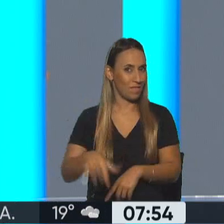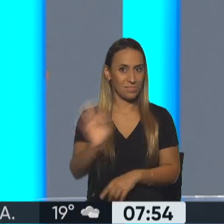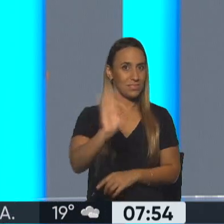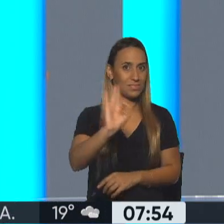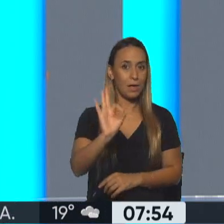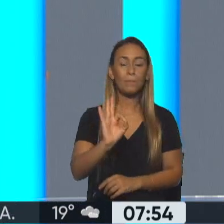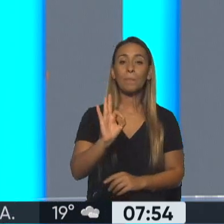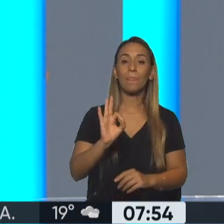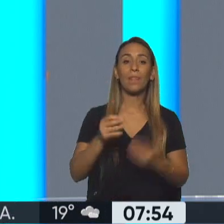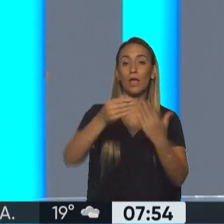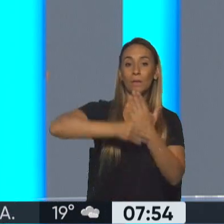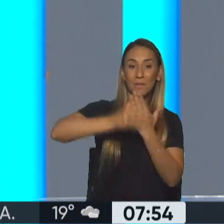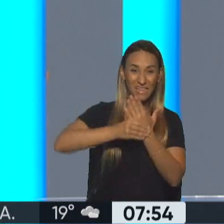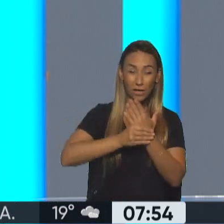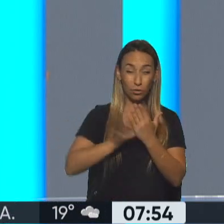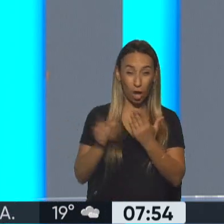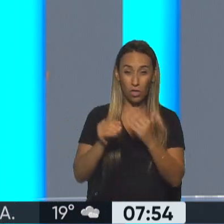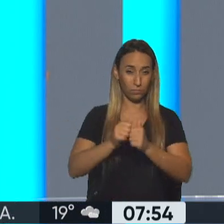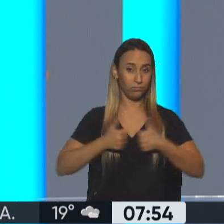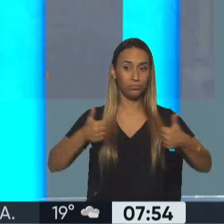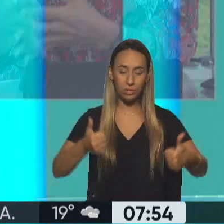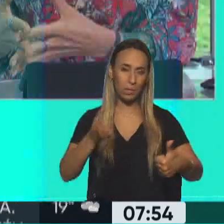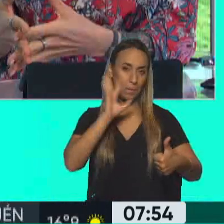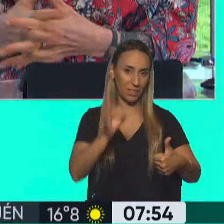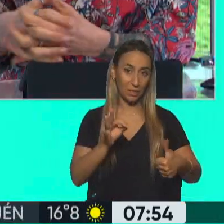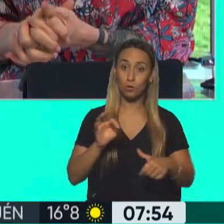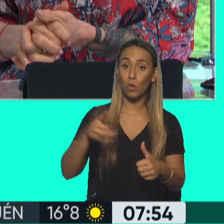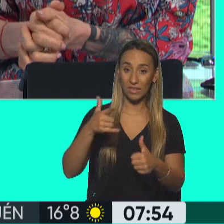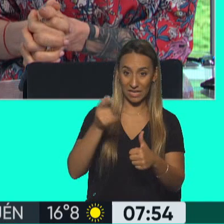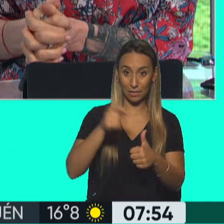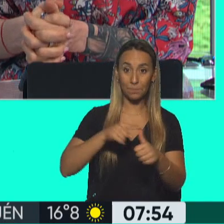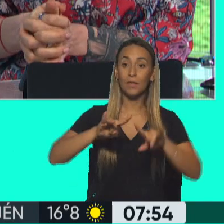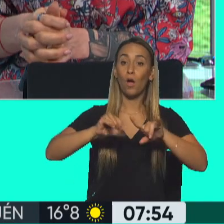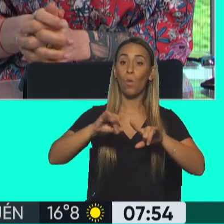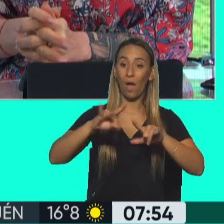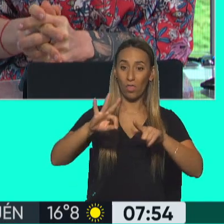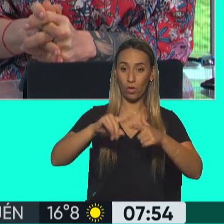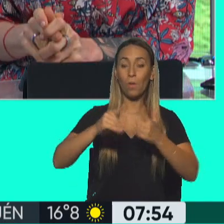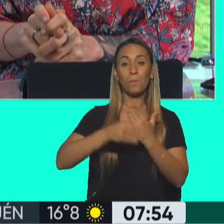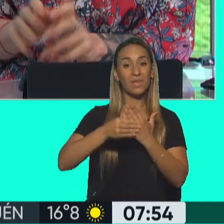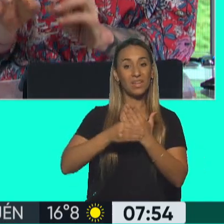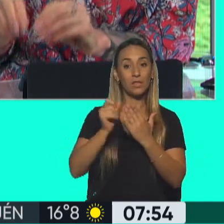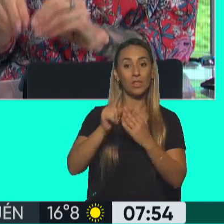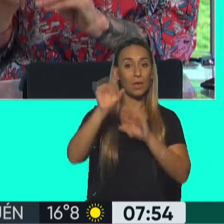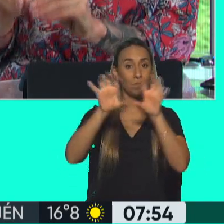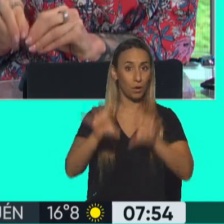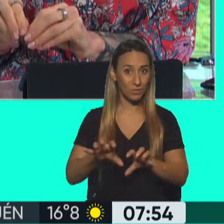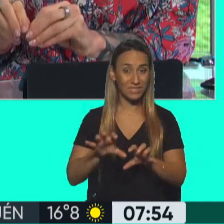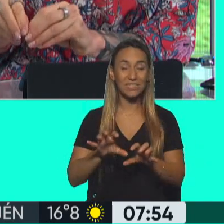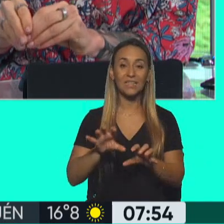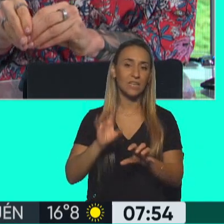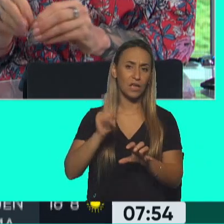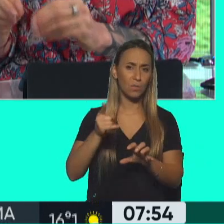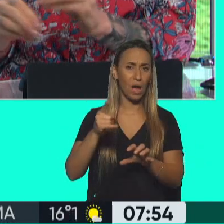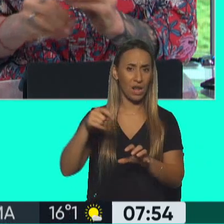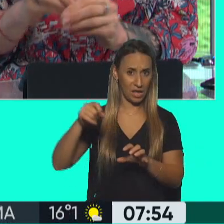sentado todo el Gabinete Nacional, fue notorio ver que no estaba Aguado de Pedro, el Ministro del Interior, que de todos modos estaba